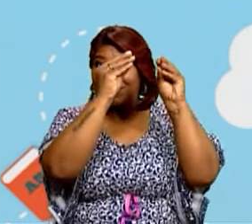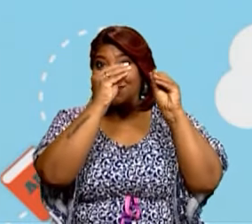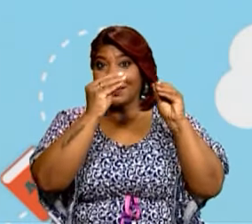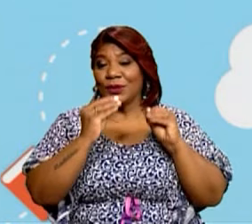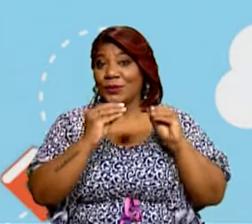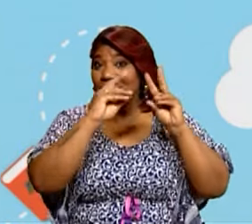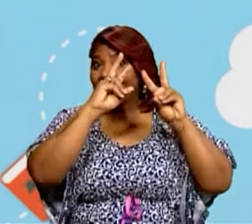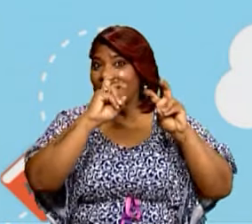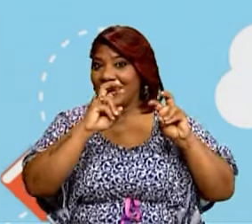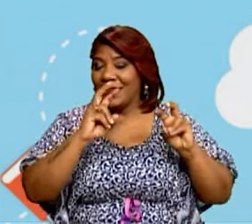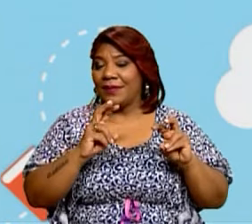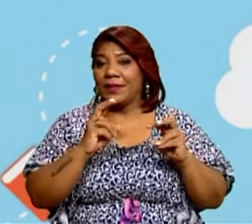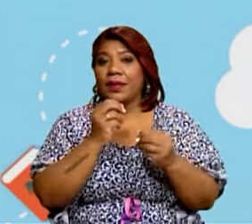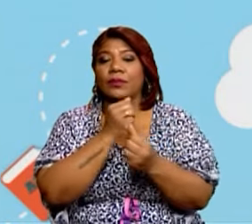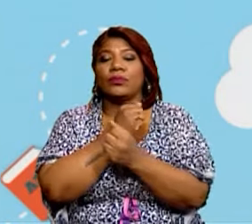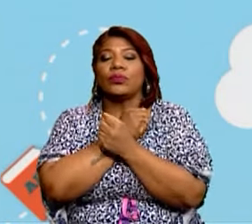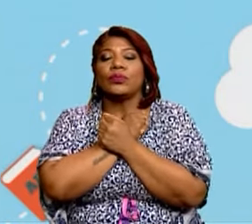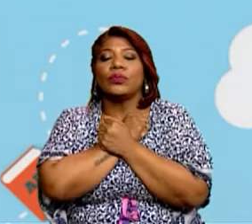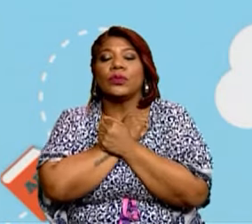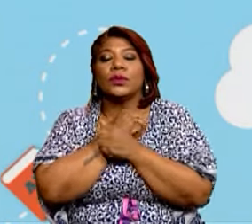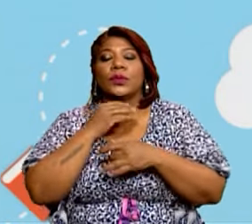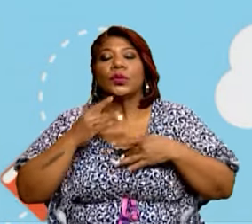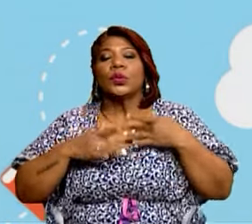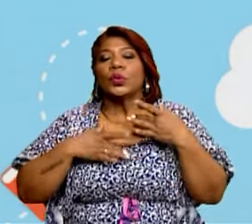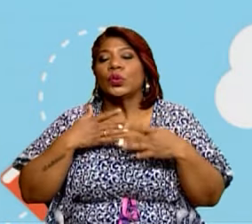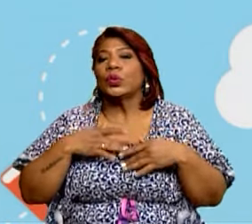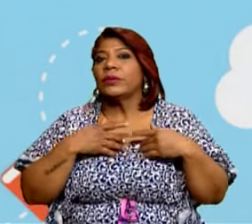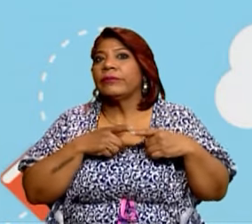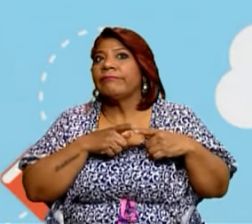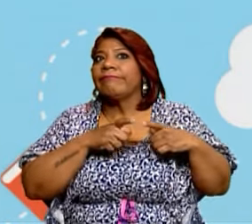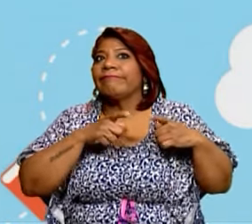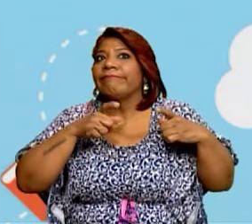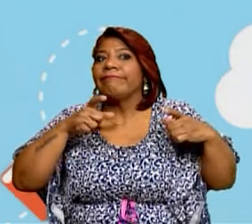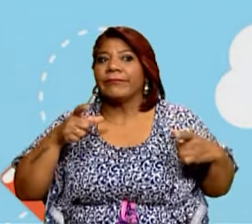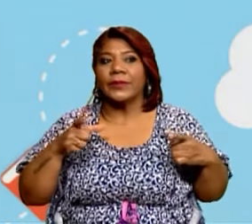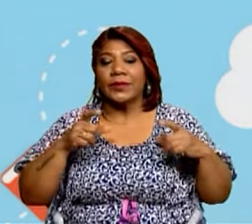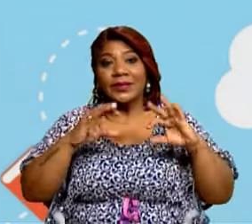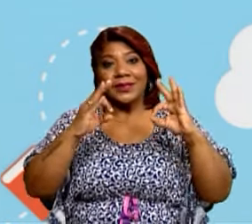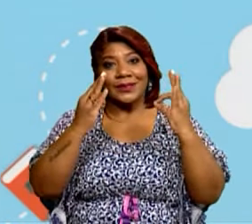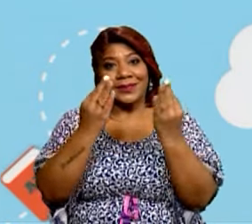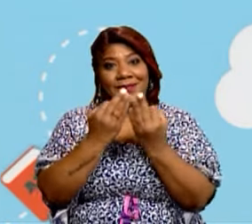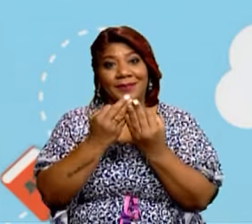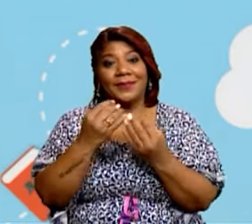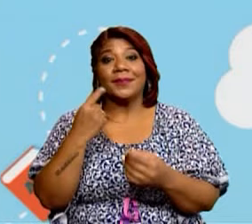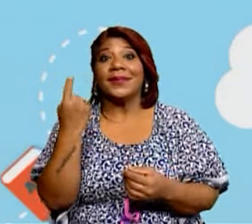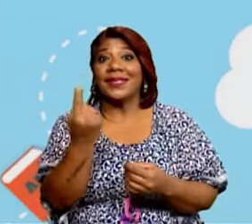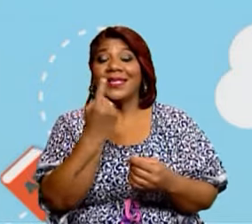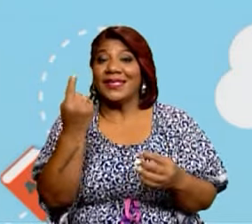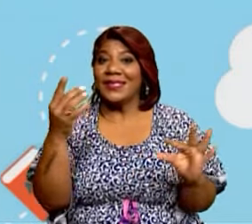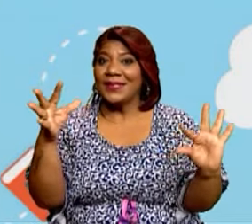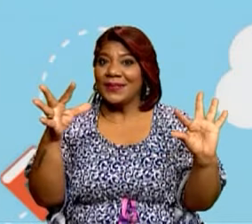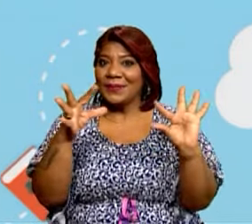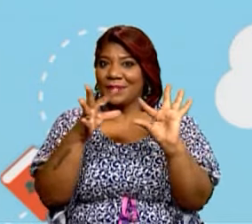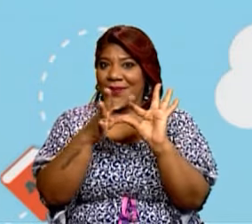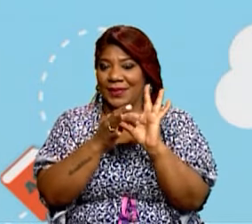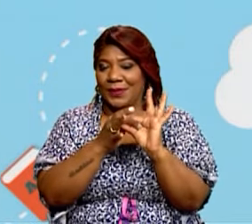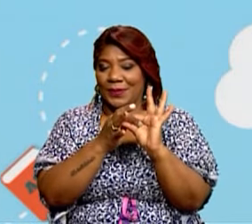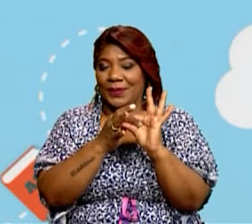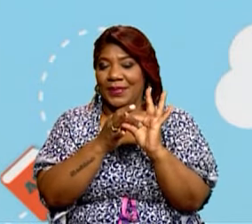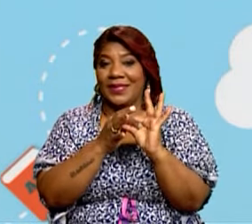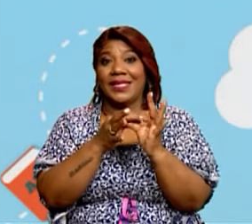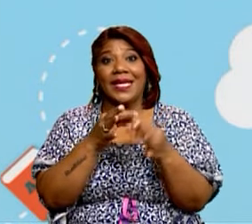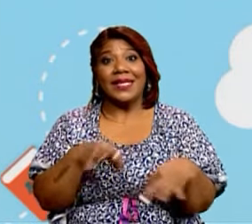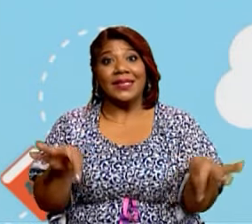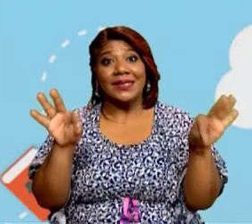El amor es un sentimiento profundo para que la familia permanezca unida. Siempre tienes que